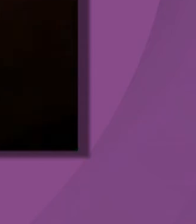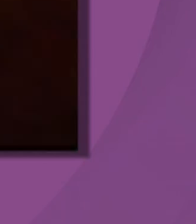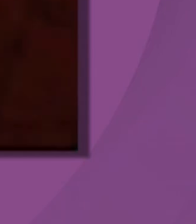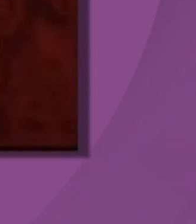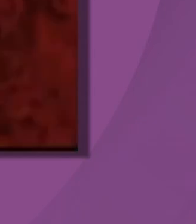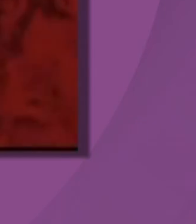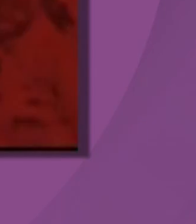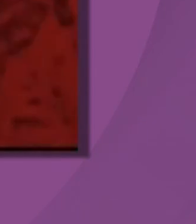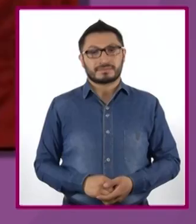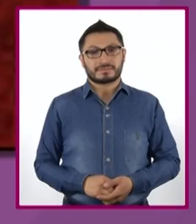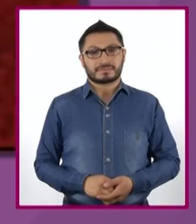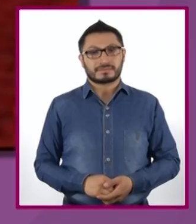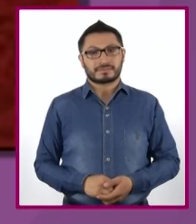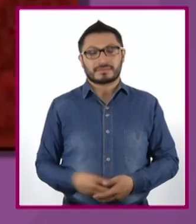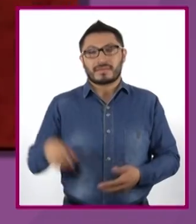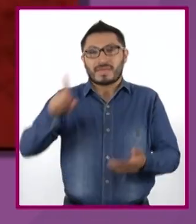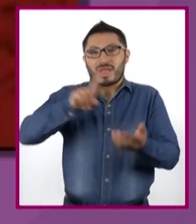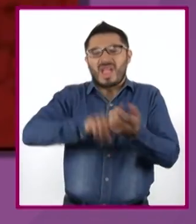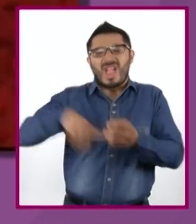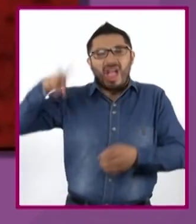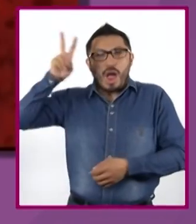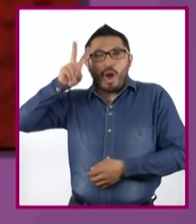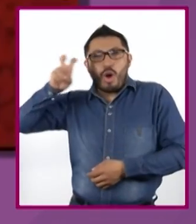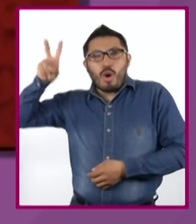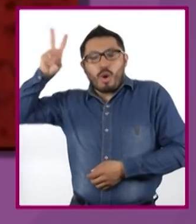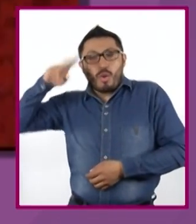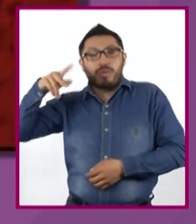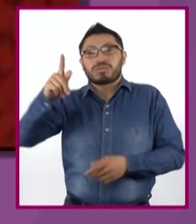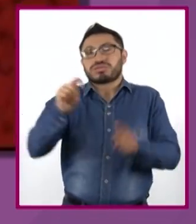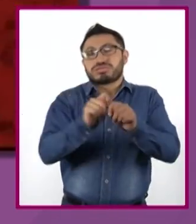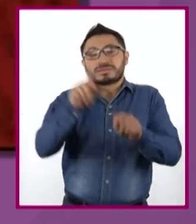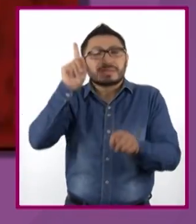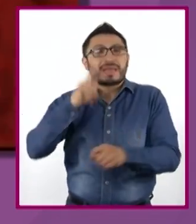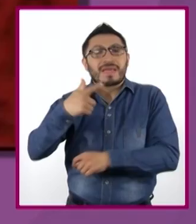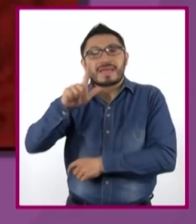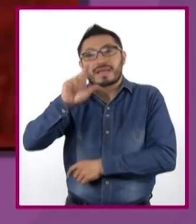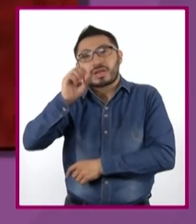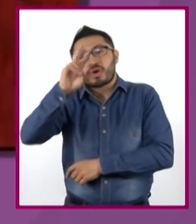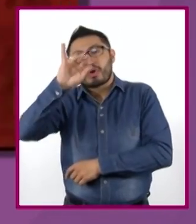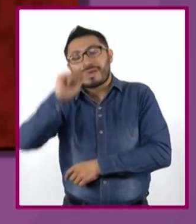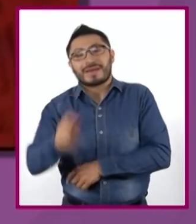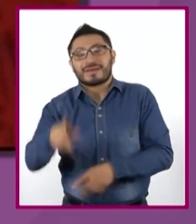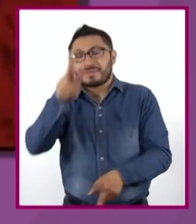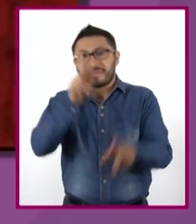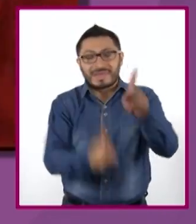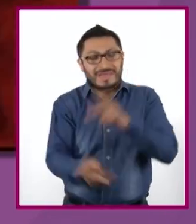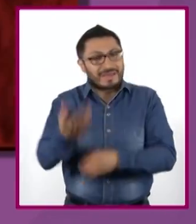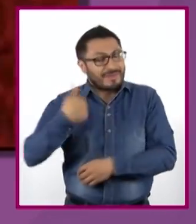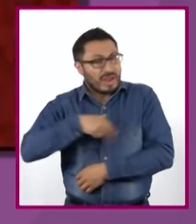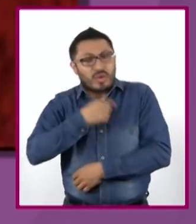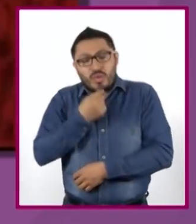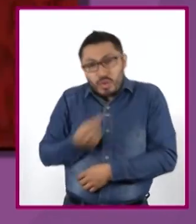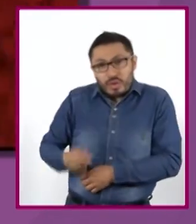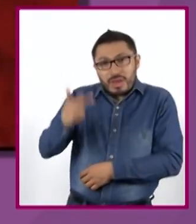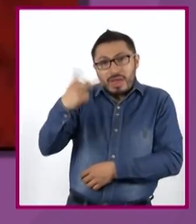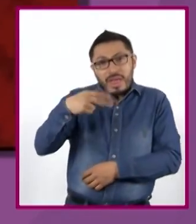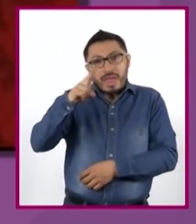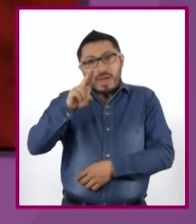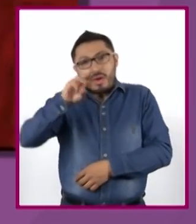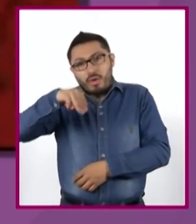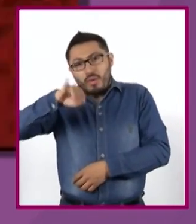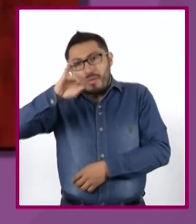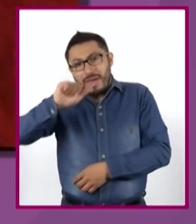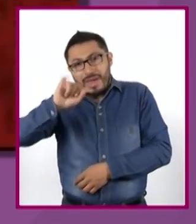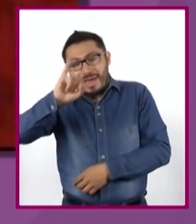En un sueño mi tía Gloria nos hablaba a los pequeños en Kuñay, la lengua de nuestros antepasados y nos